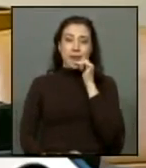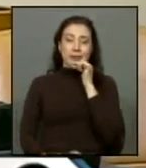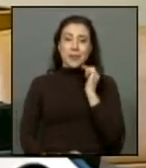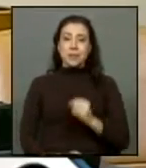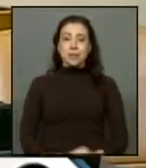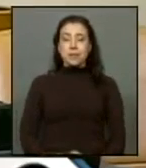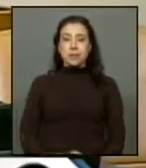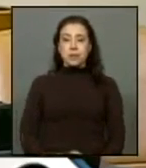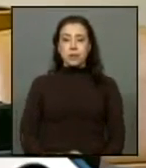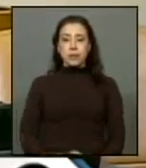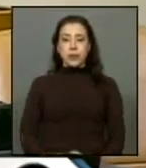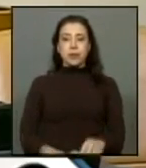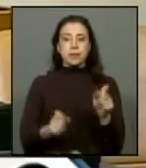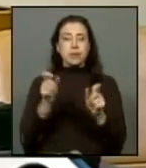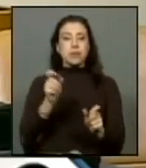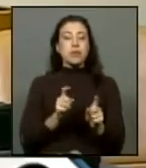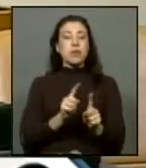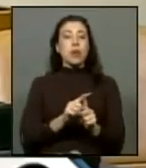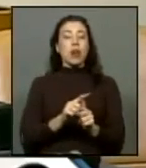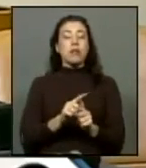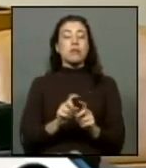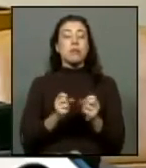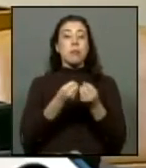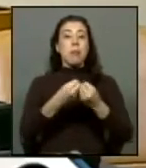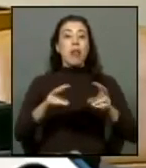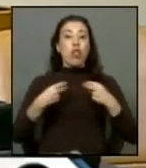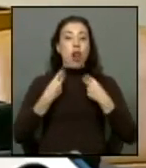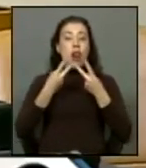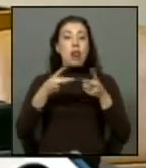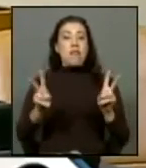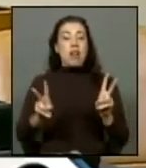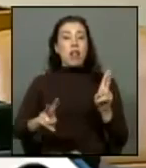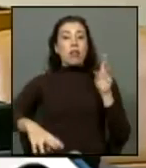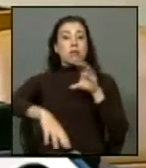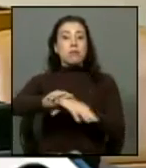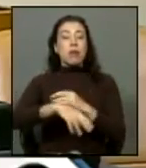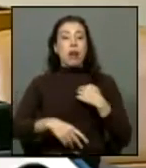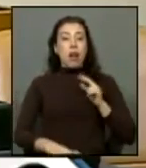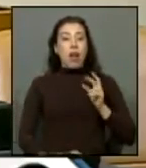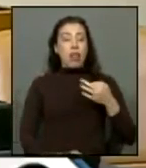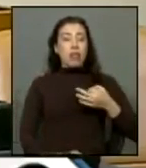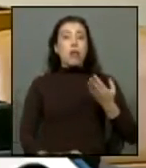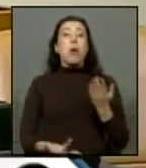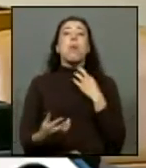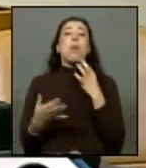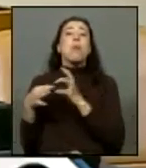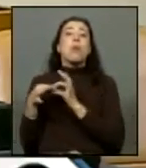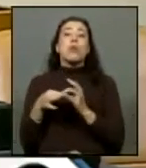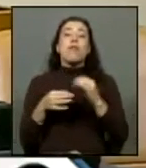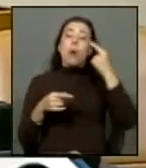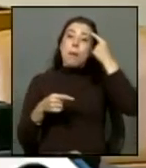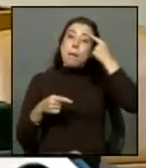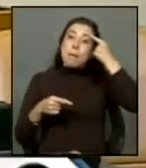que vieron privada su libertad y justamente su dignidad por el solo hecho de pensar distinto